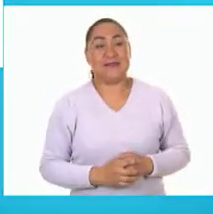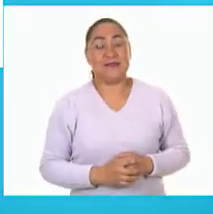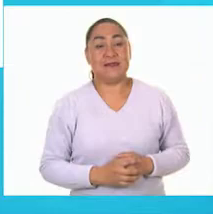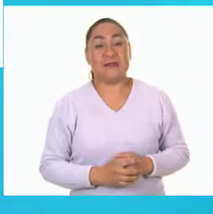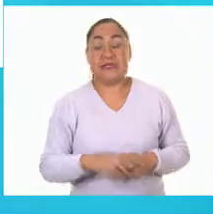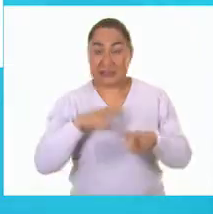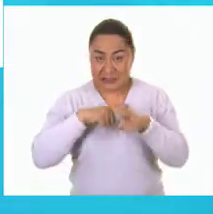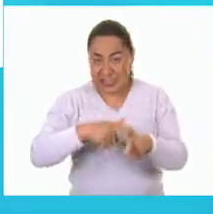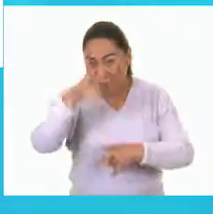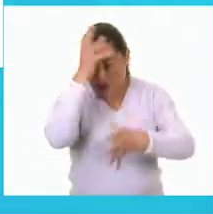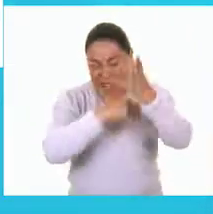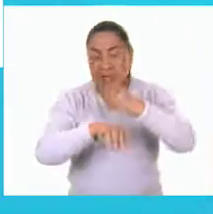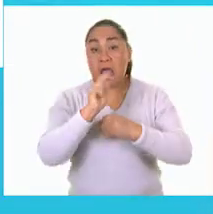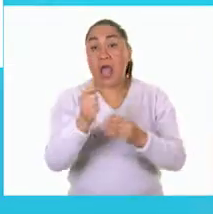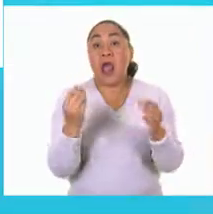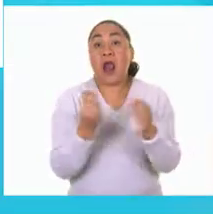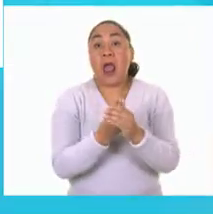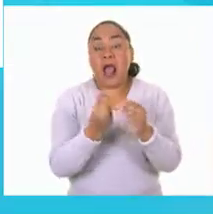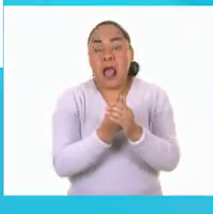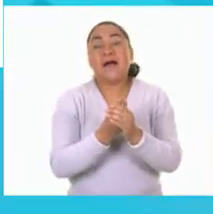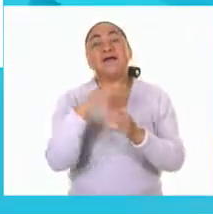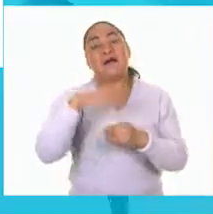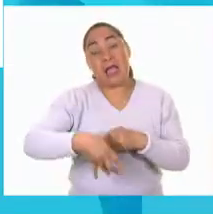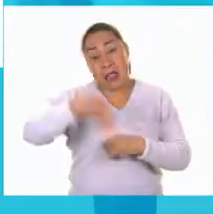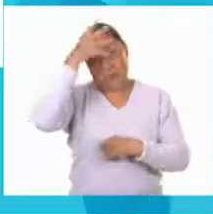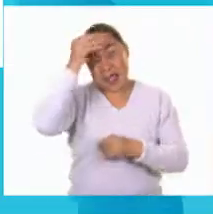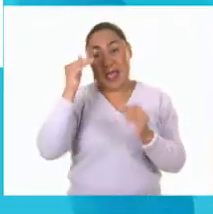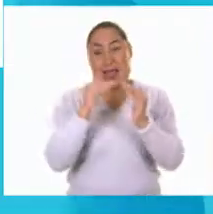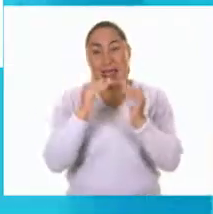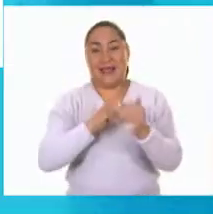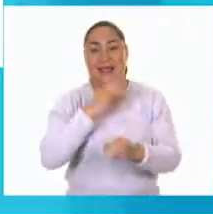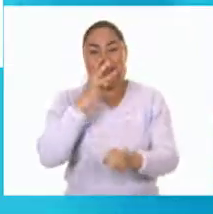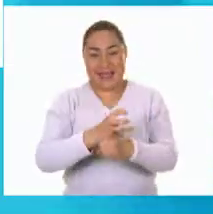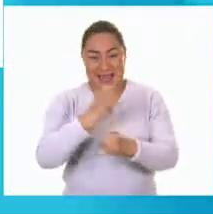aprendiendo en las clases de aprende en casa tres